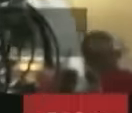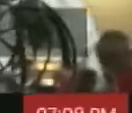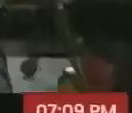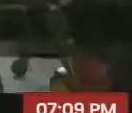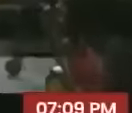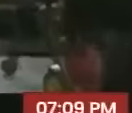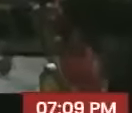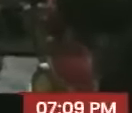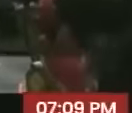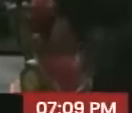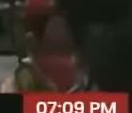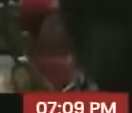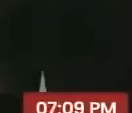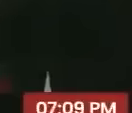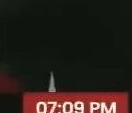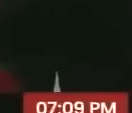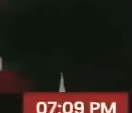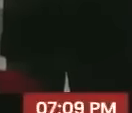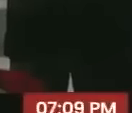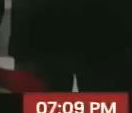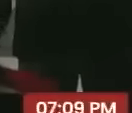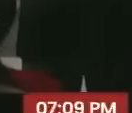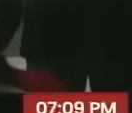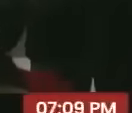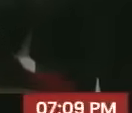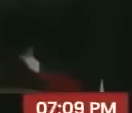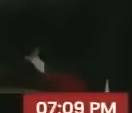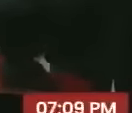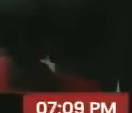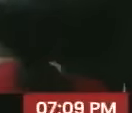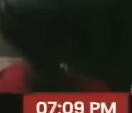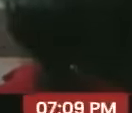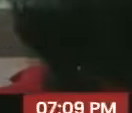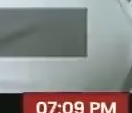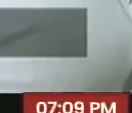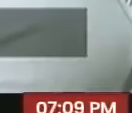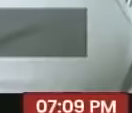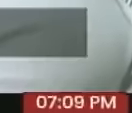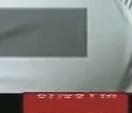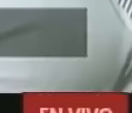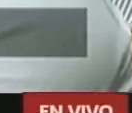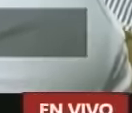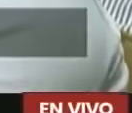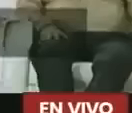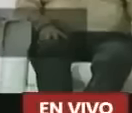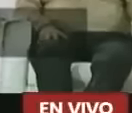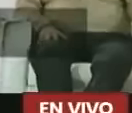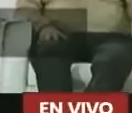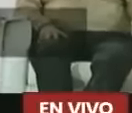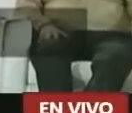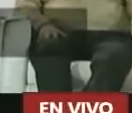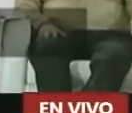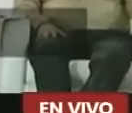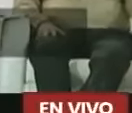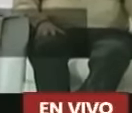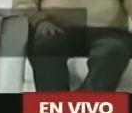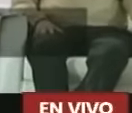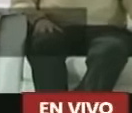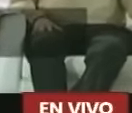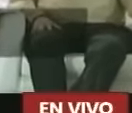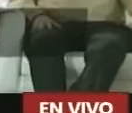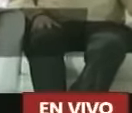eso no ocurrirá porque nosotros estamos en la onda que es yo creo que este documento